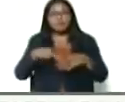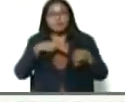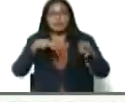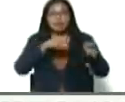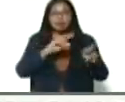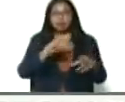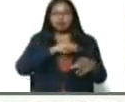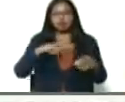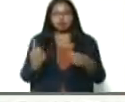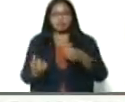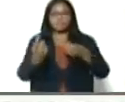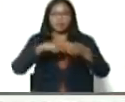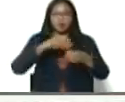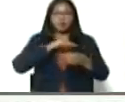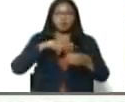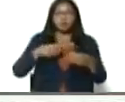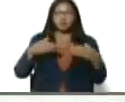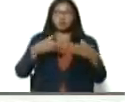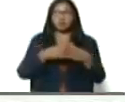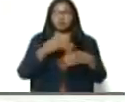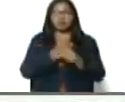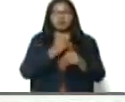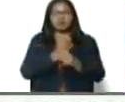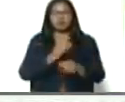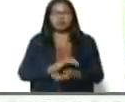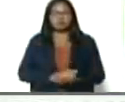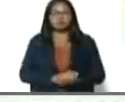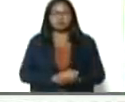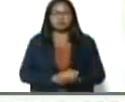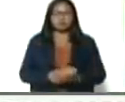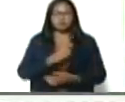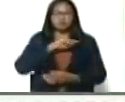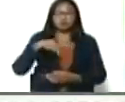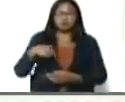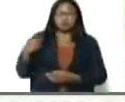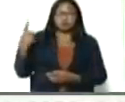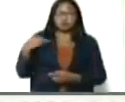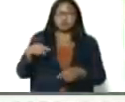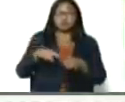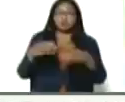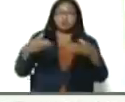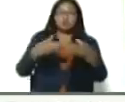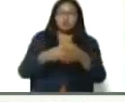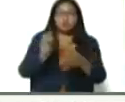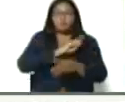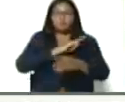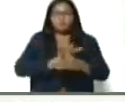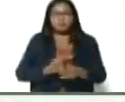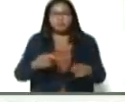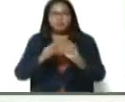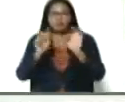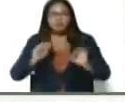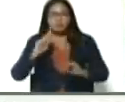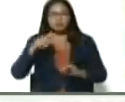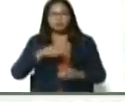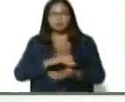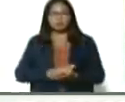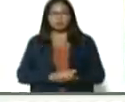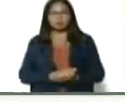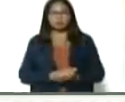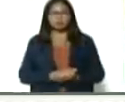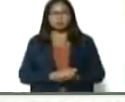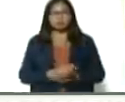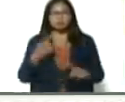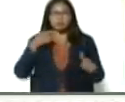estamos incluyendo, para nuestros equipos, presidente, nosotros, tenemos, un equipo, fortalecido, en, el